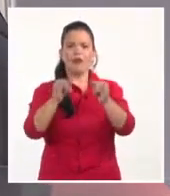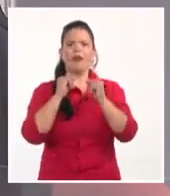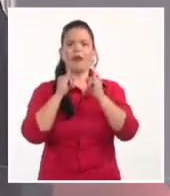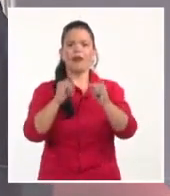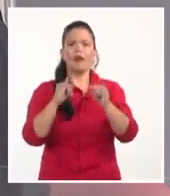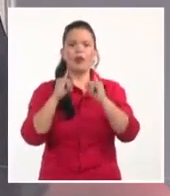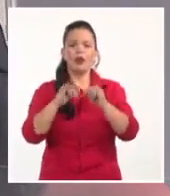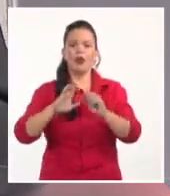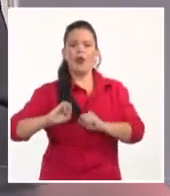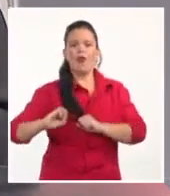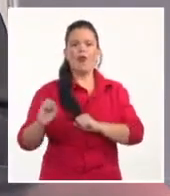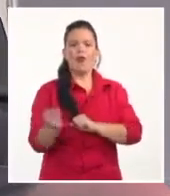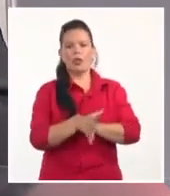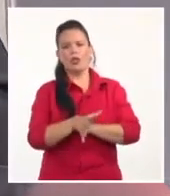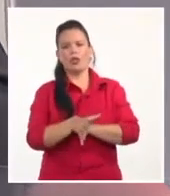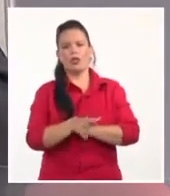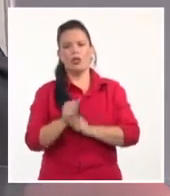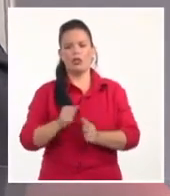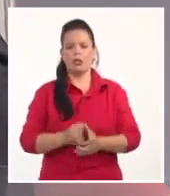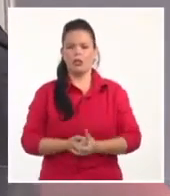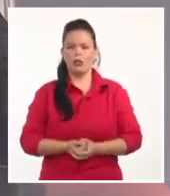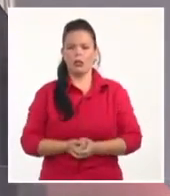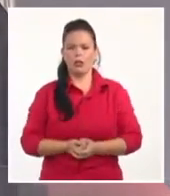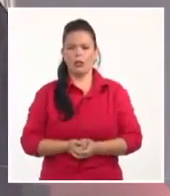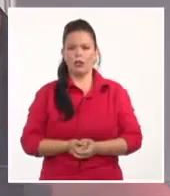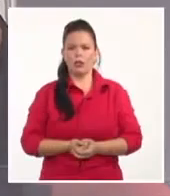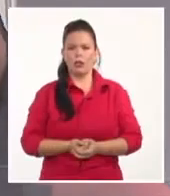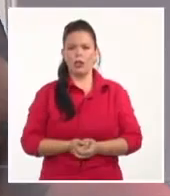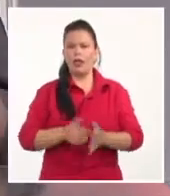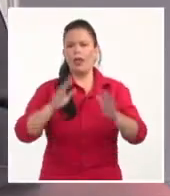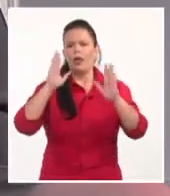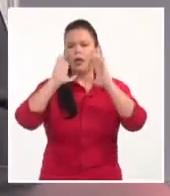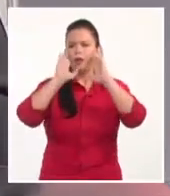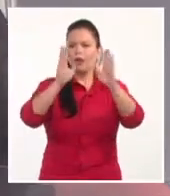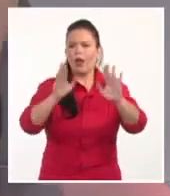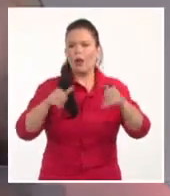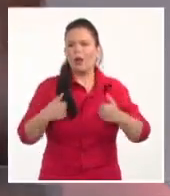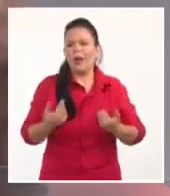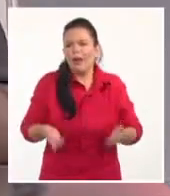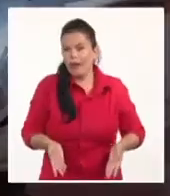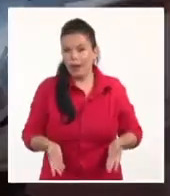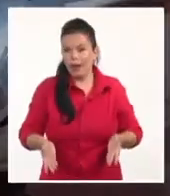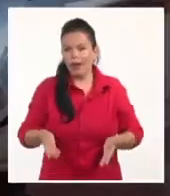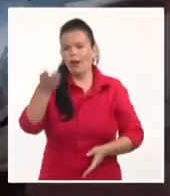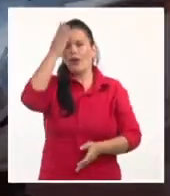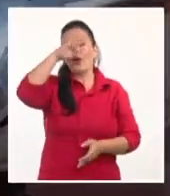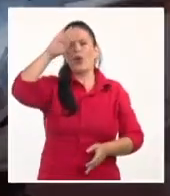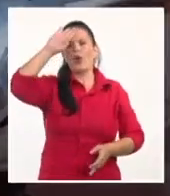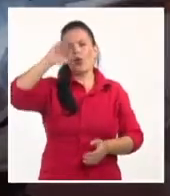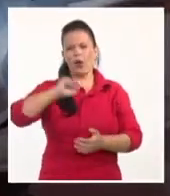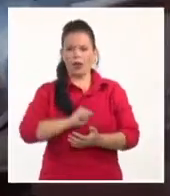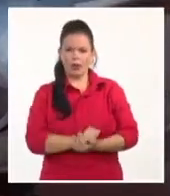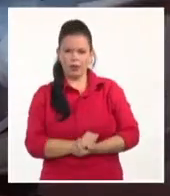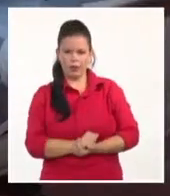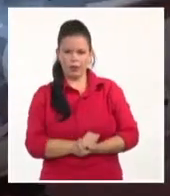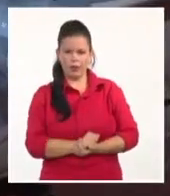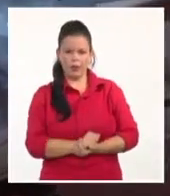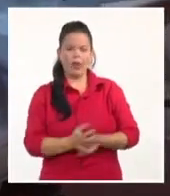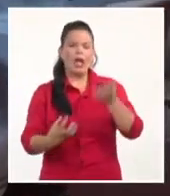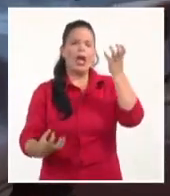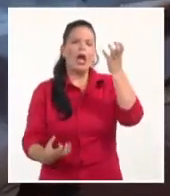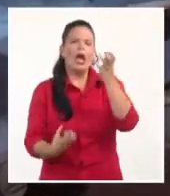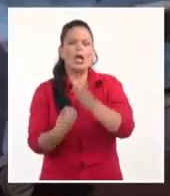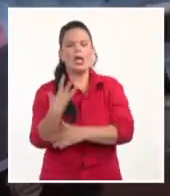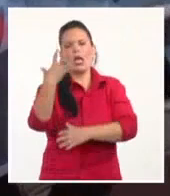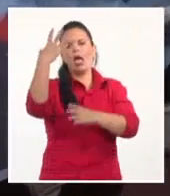a sobredimensionar los problemas de Cuba, a generar pequeñas anécdotas como si fuera un hecho total. Es